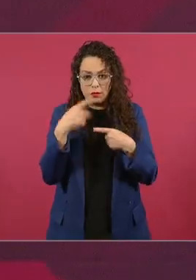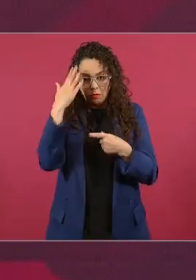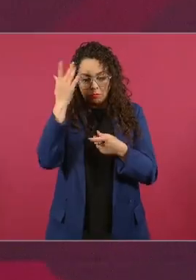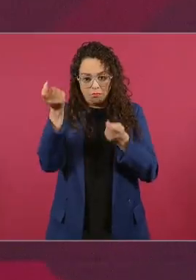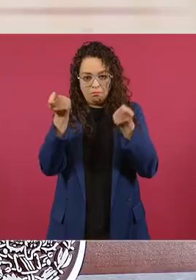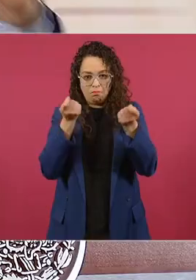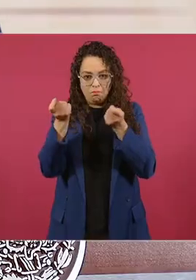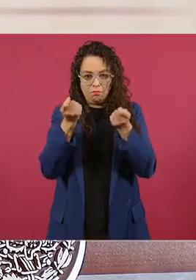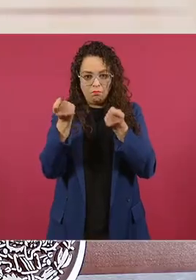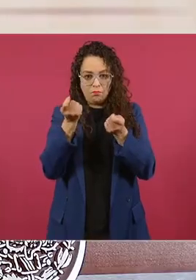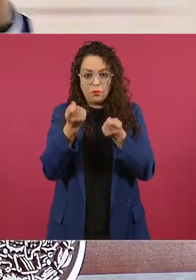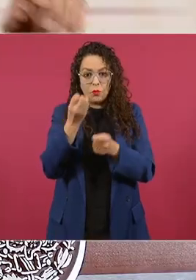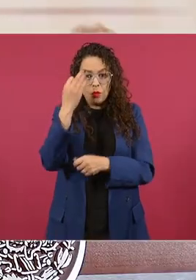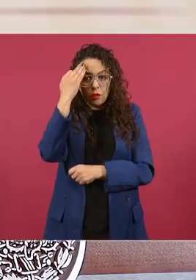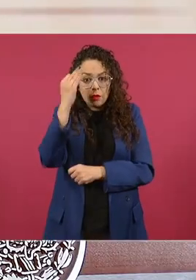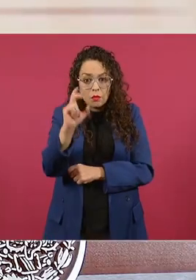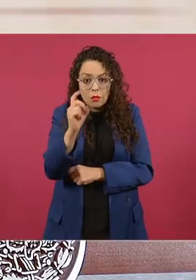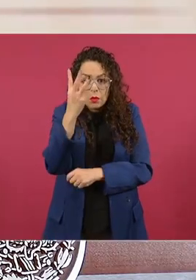dos